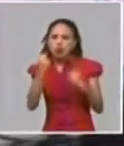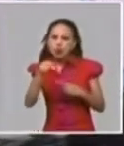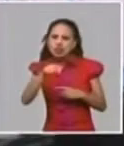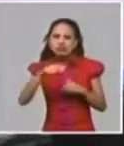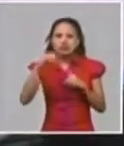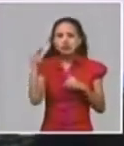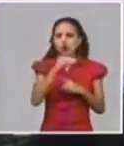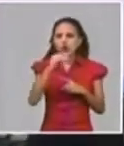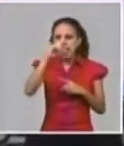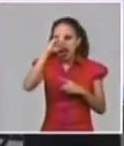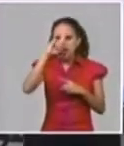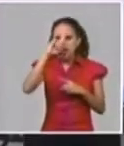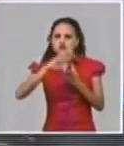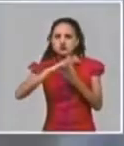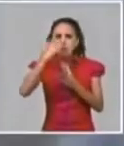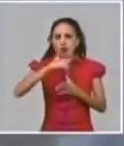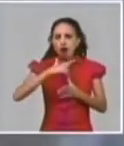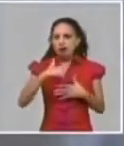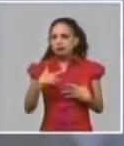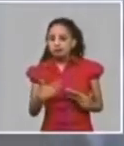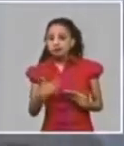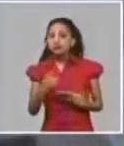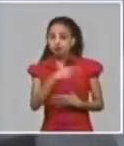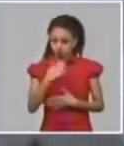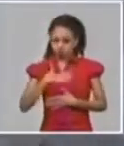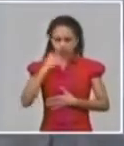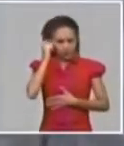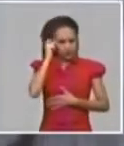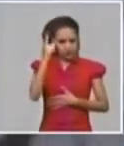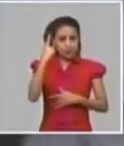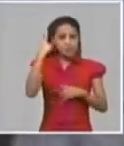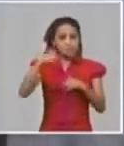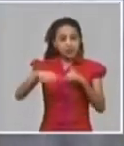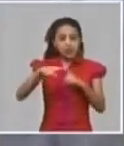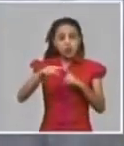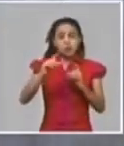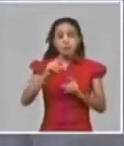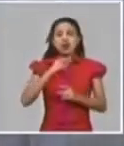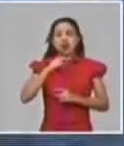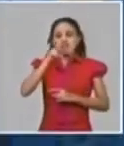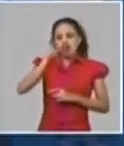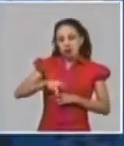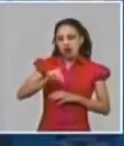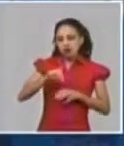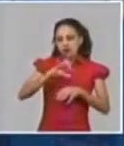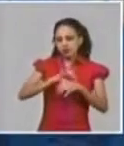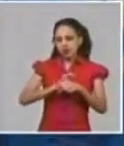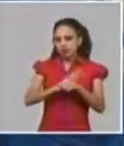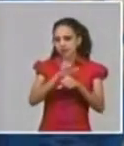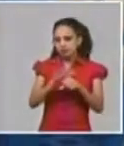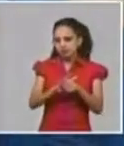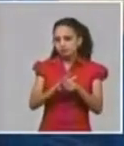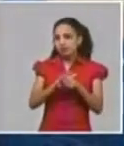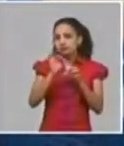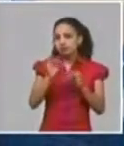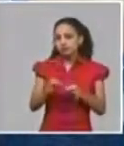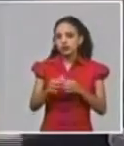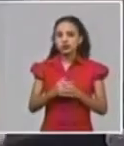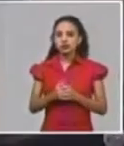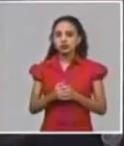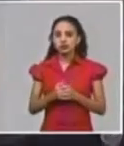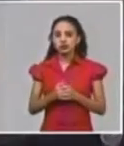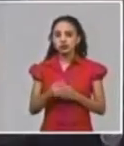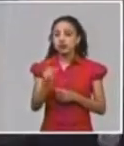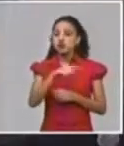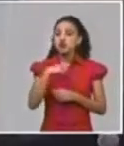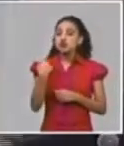suma no hay experiencia en el país pero es una tecnología que para el diagnóstico de la COVID que es diagnóstico psicológico lo